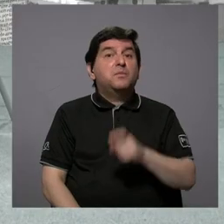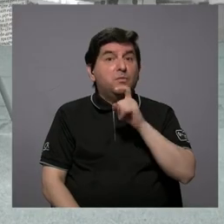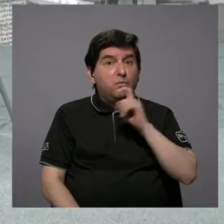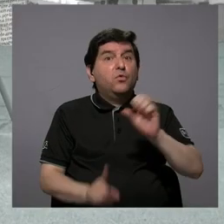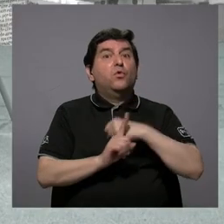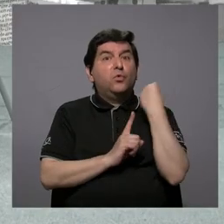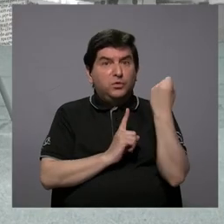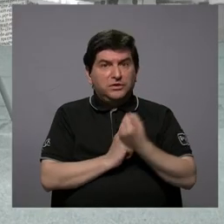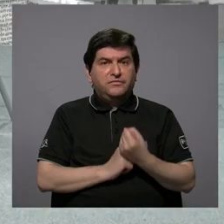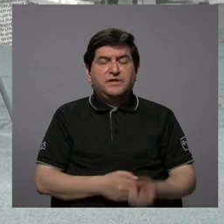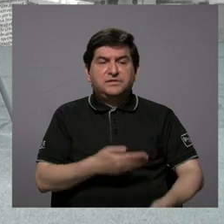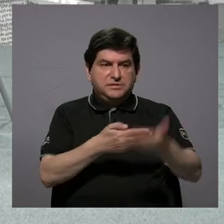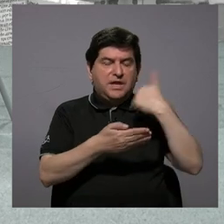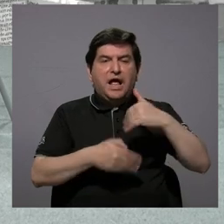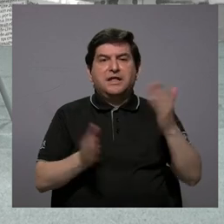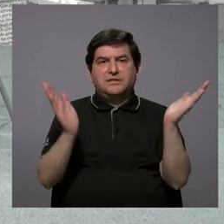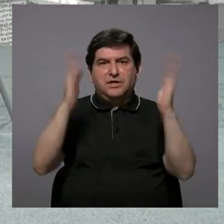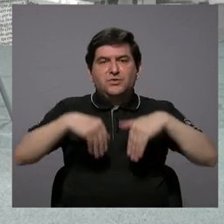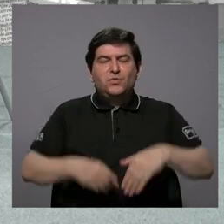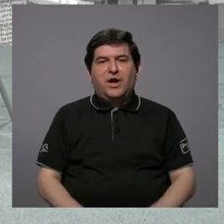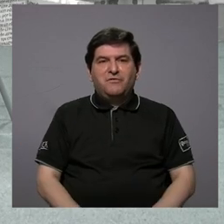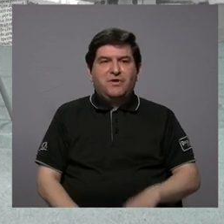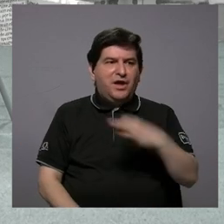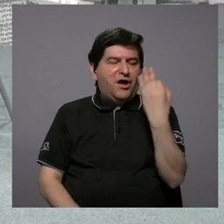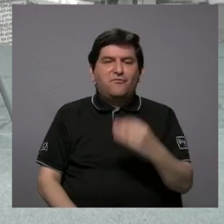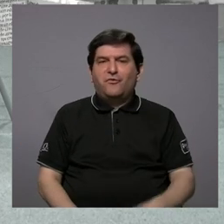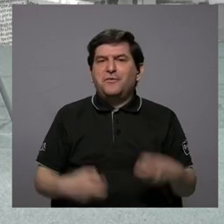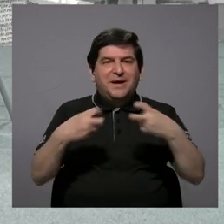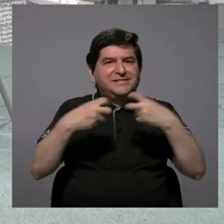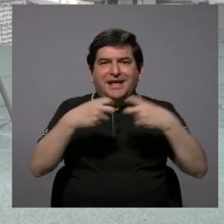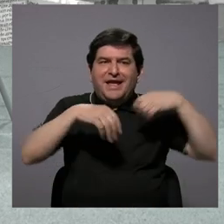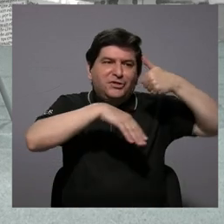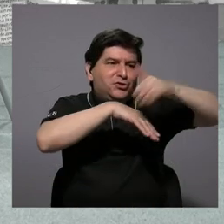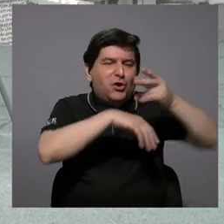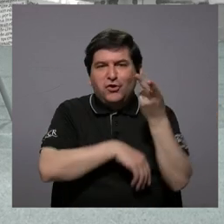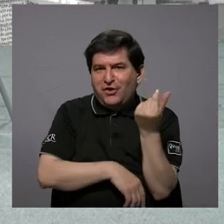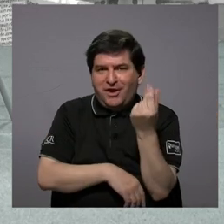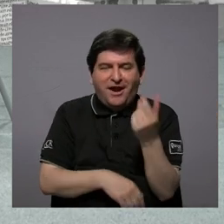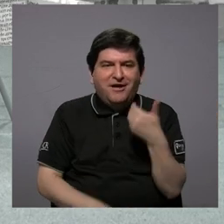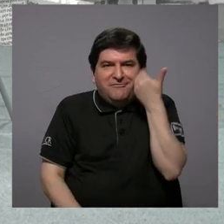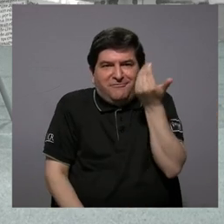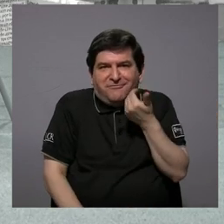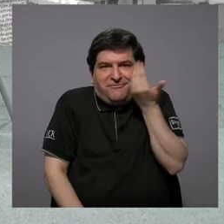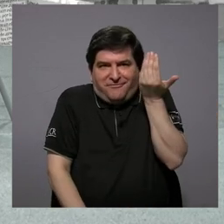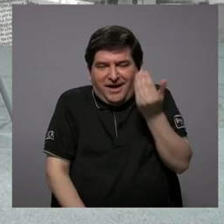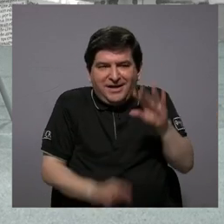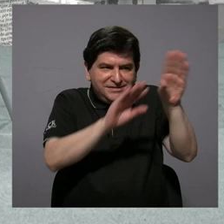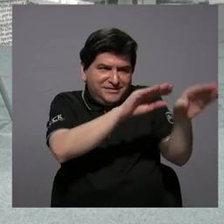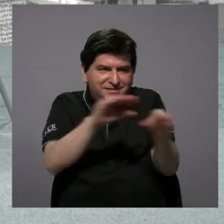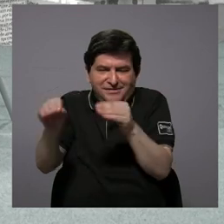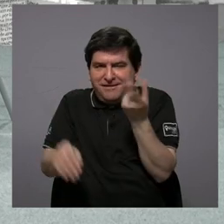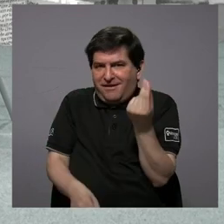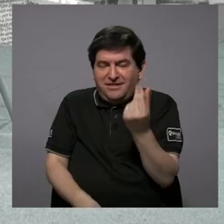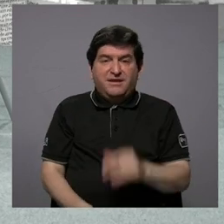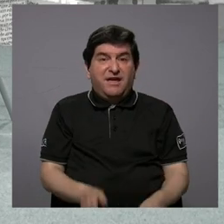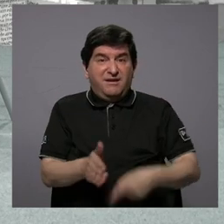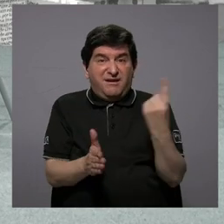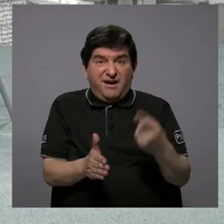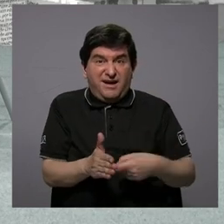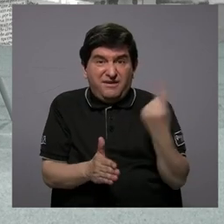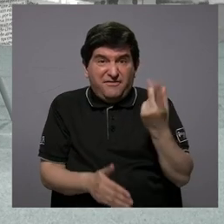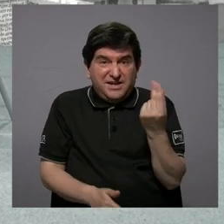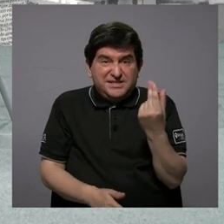dificultades, porque antes no había siempre, no había tanta facilidad de transferir el dinero, a veces el